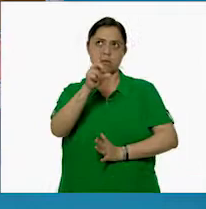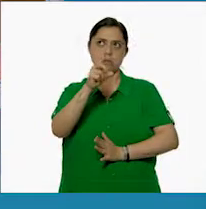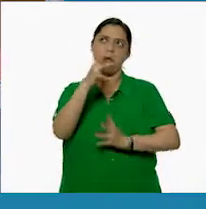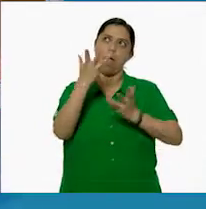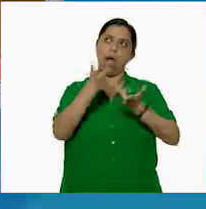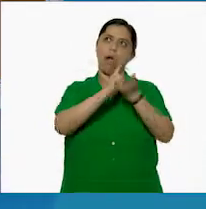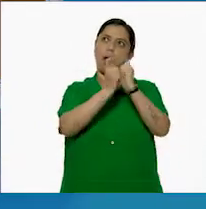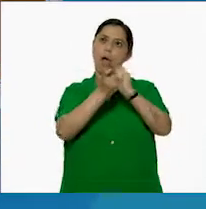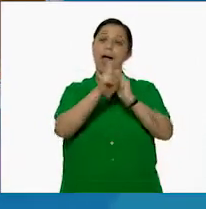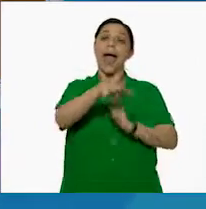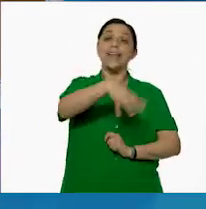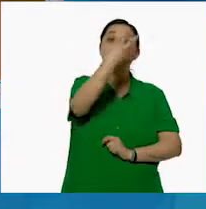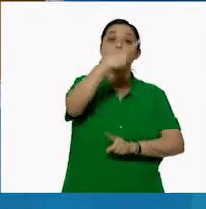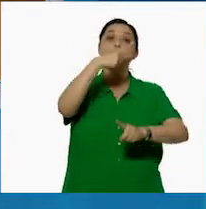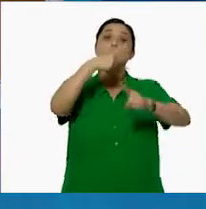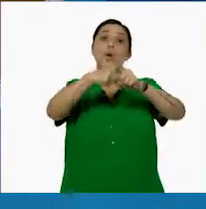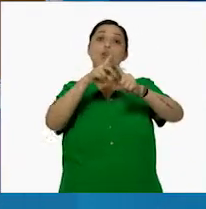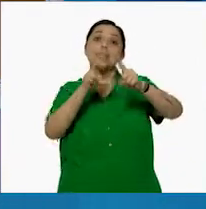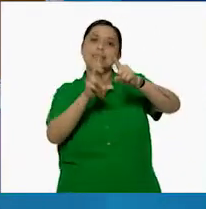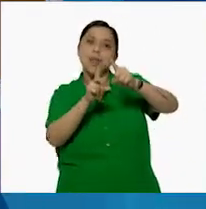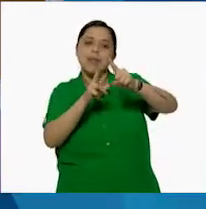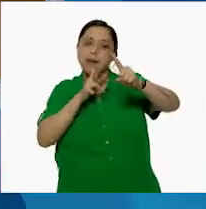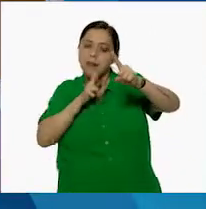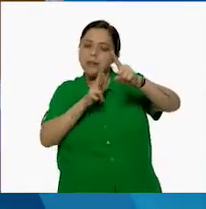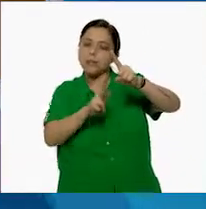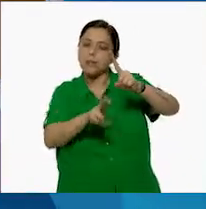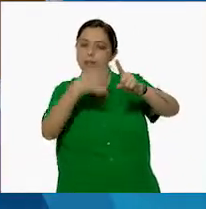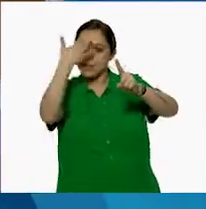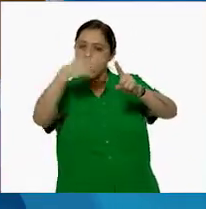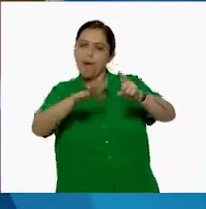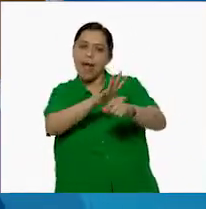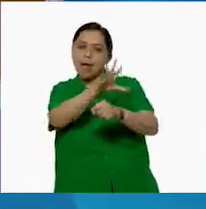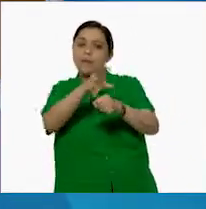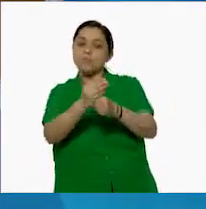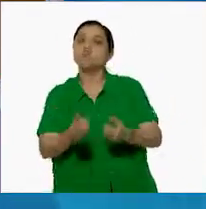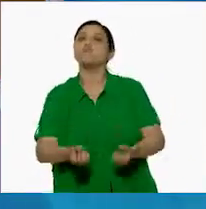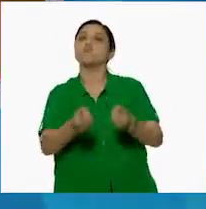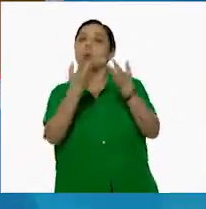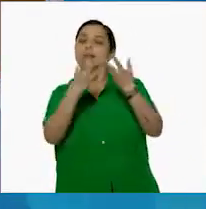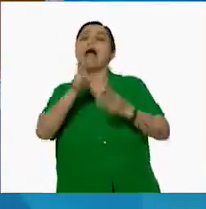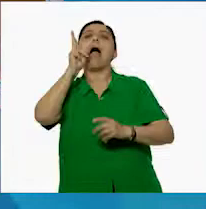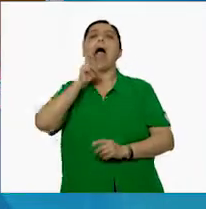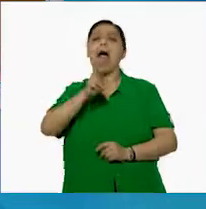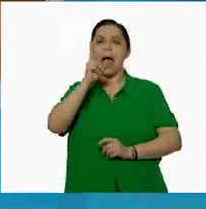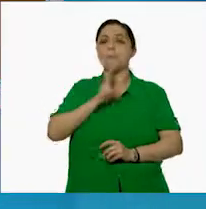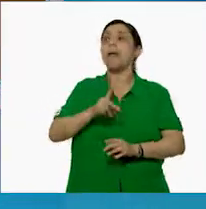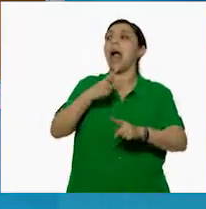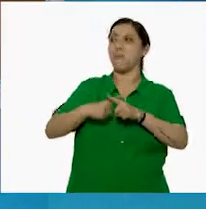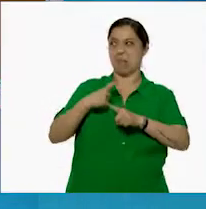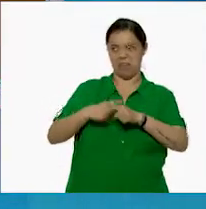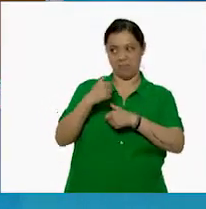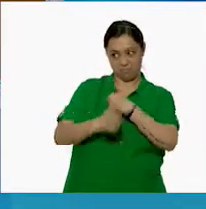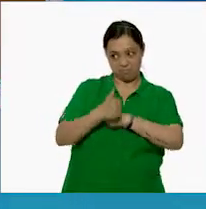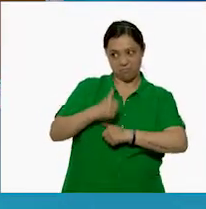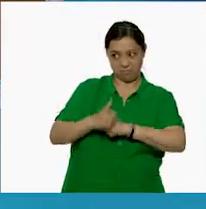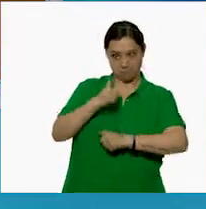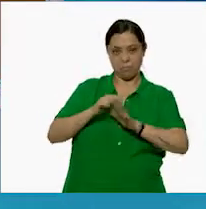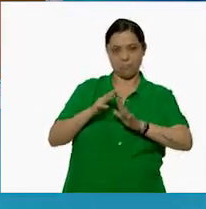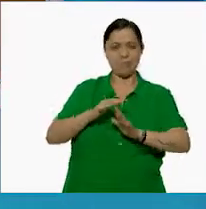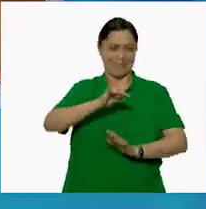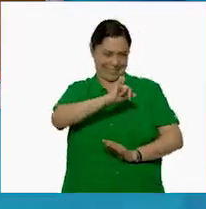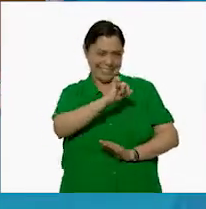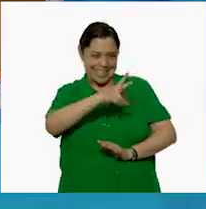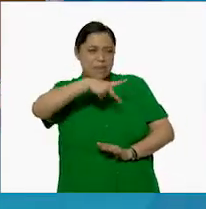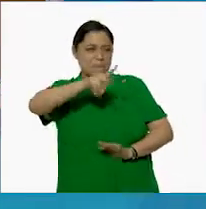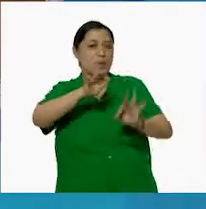14 por 30. Y así sabremos cuál fue el total. Bien. Bueno, vamos a resolverlo. Y a ver quién termina primero, ¿eh? Bueno, aunque lo que importa